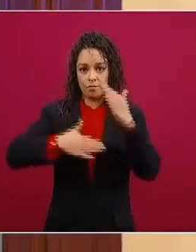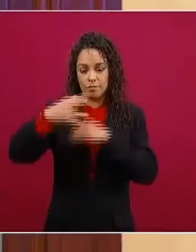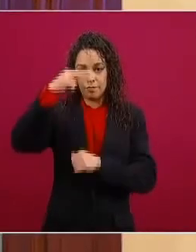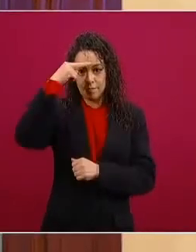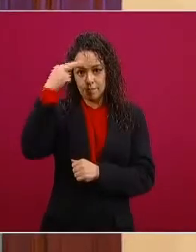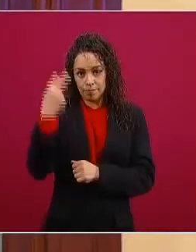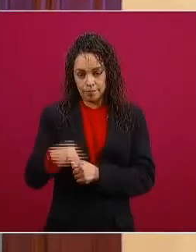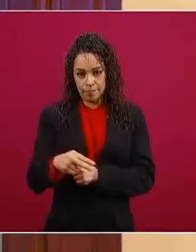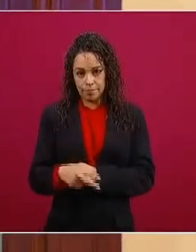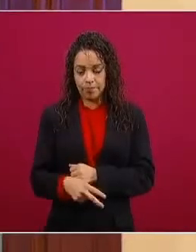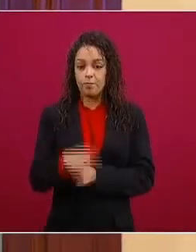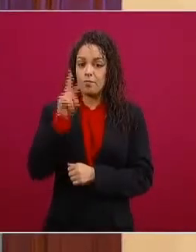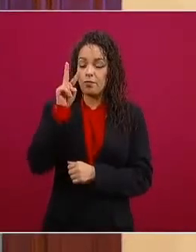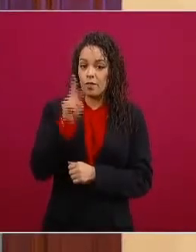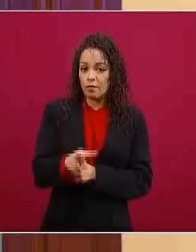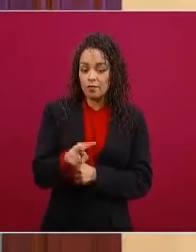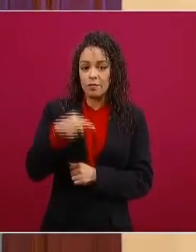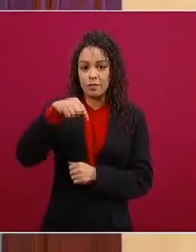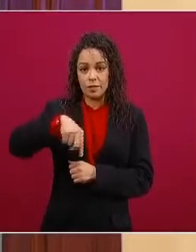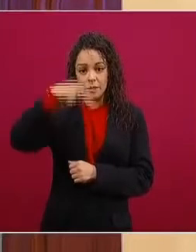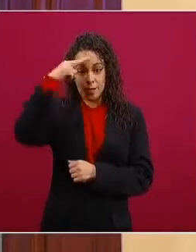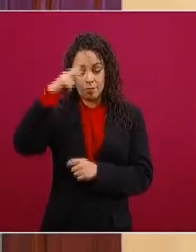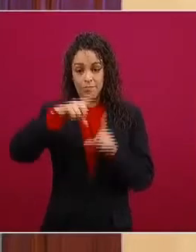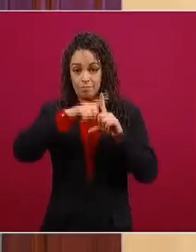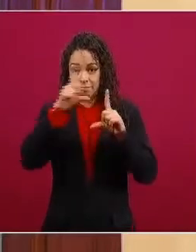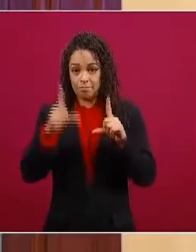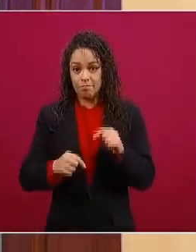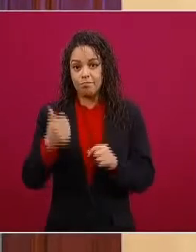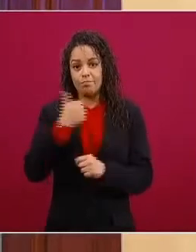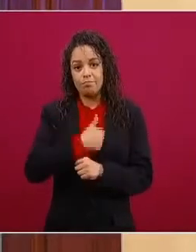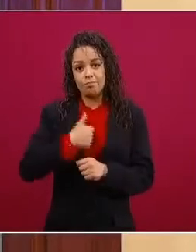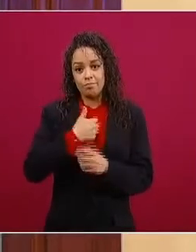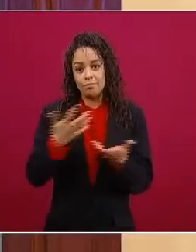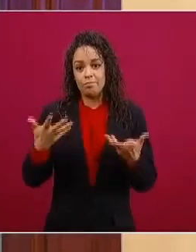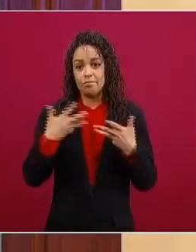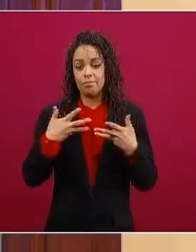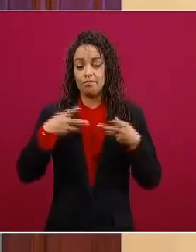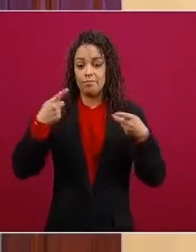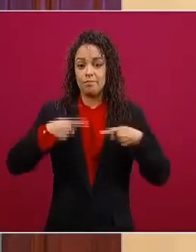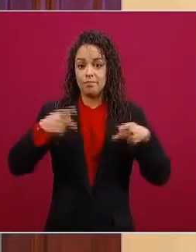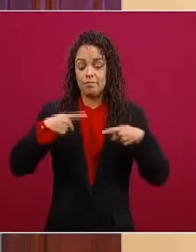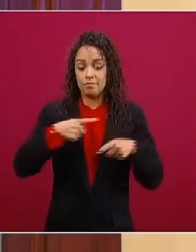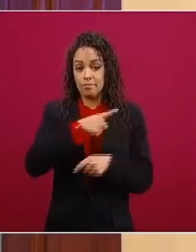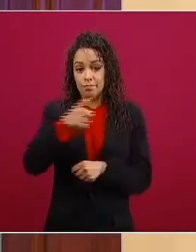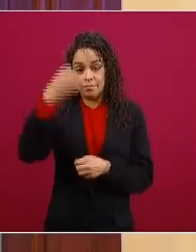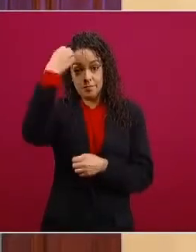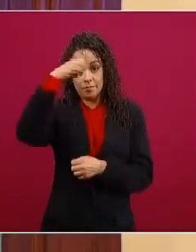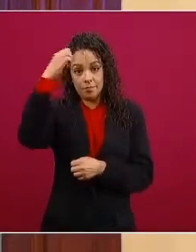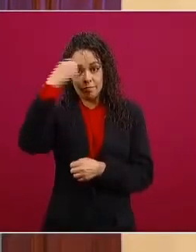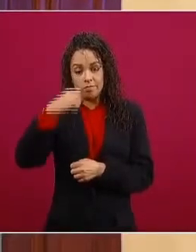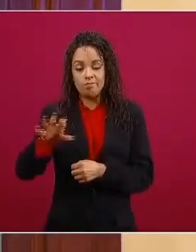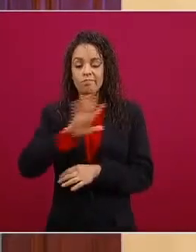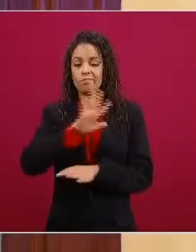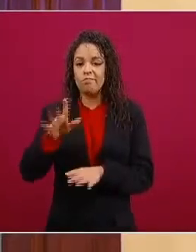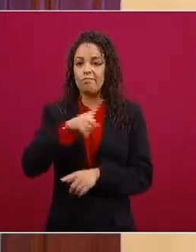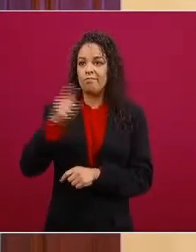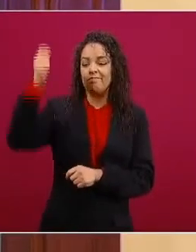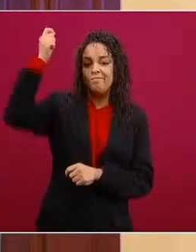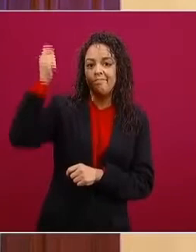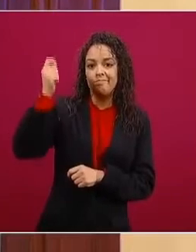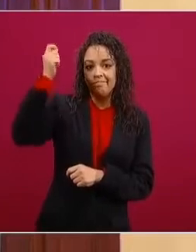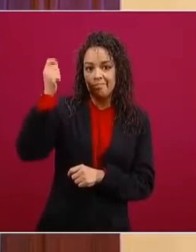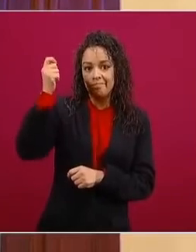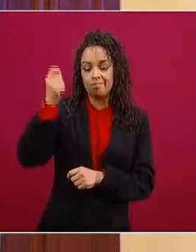nuestro país el personal que tiene la experiencia y el conocimiento del sector salud ya estamos jubilados y por consiguiente somos